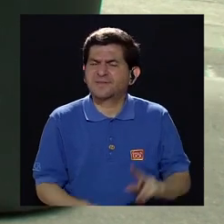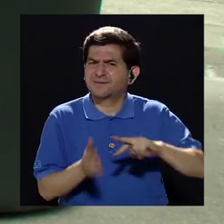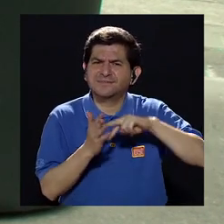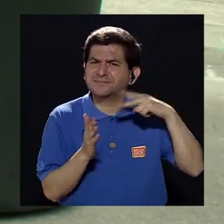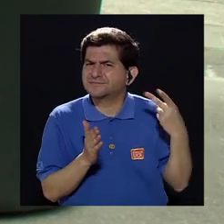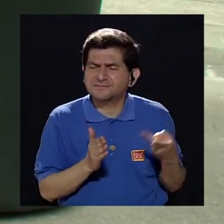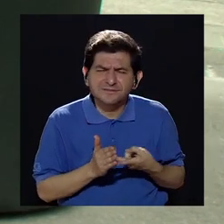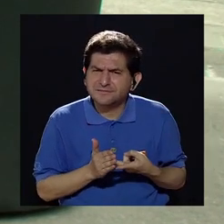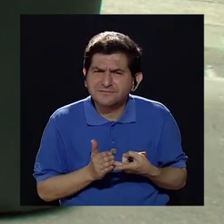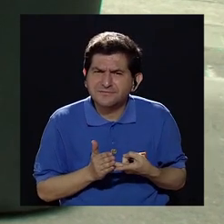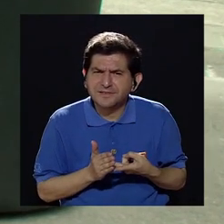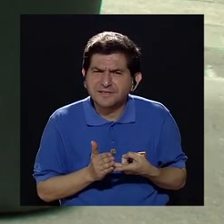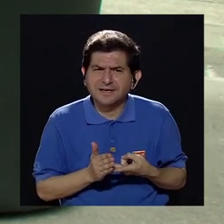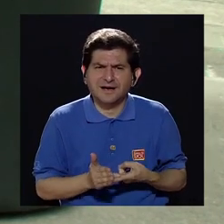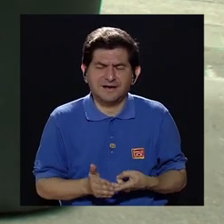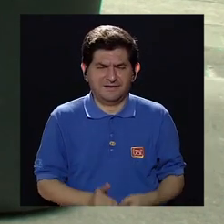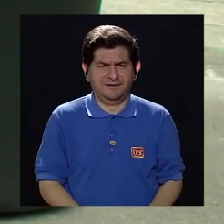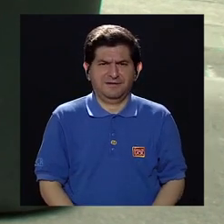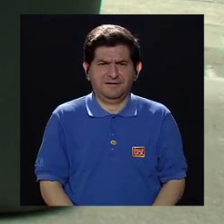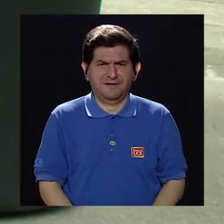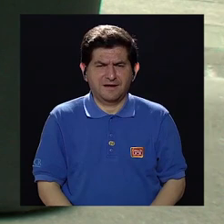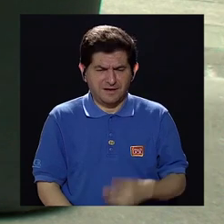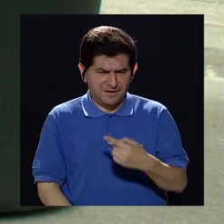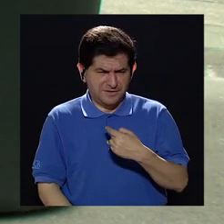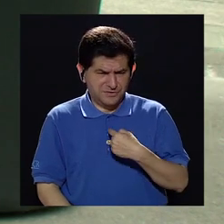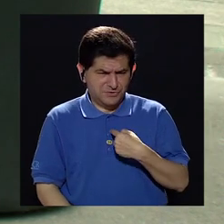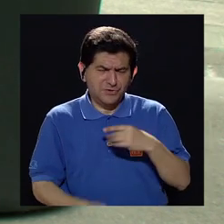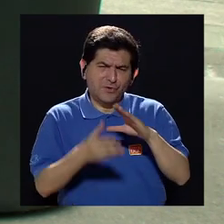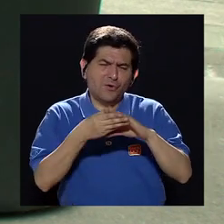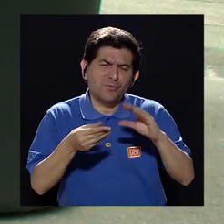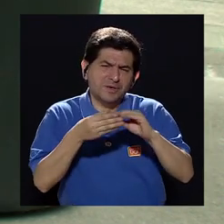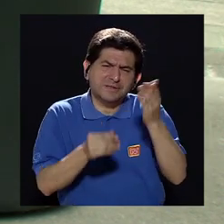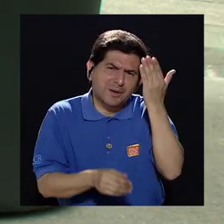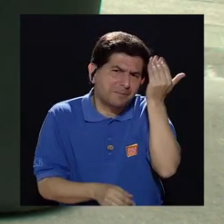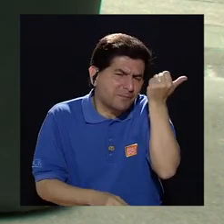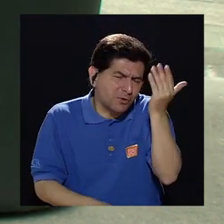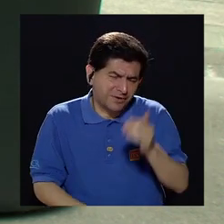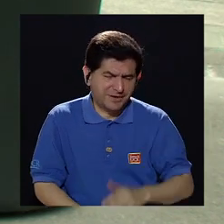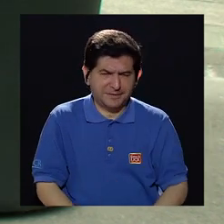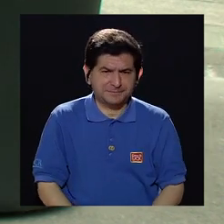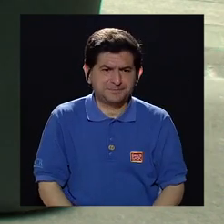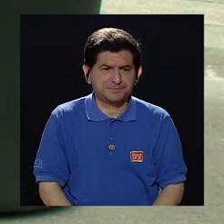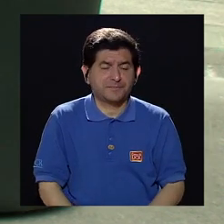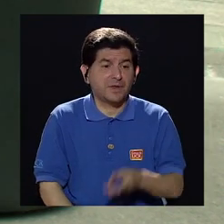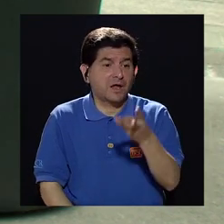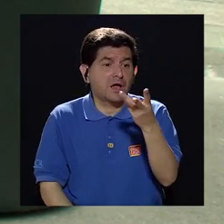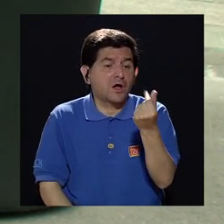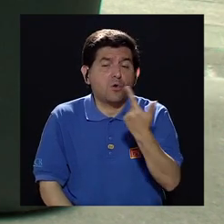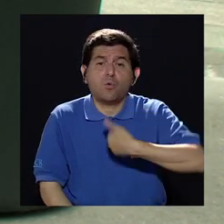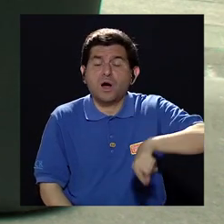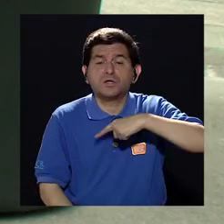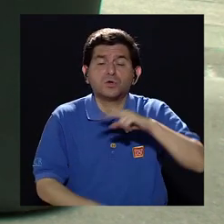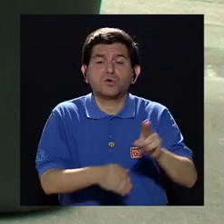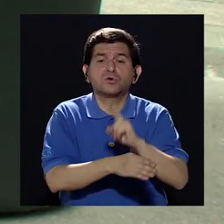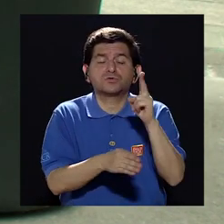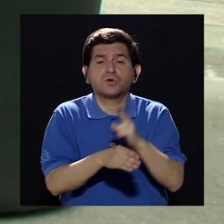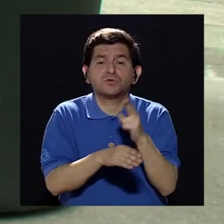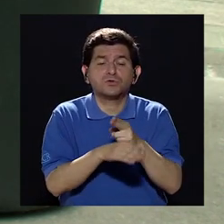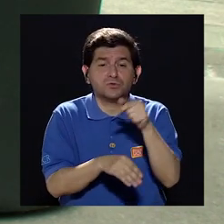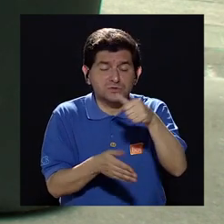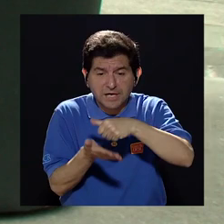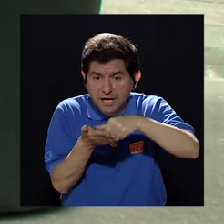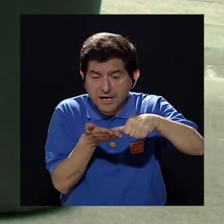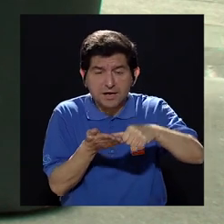Eso significa, eso se lo comento para preguntarle cuánta cantidad nos debemos de poner,